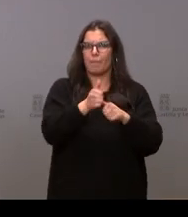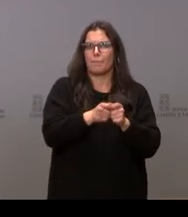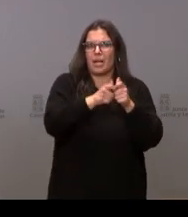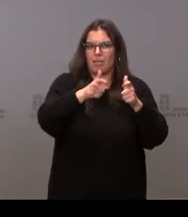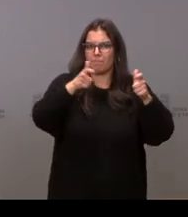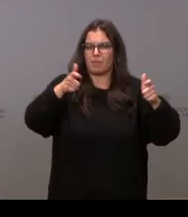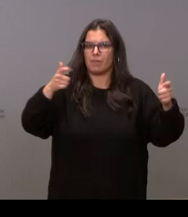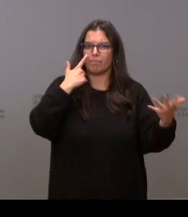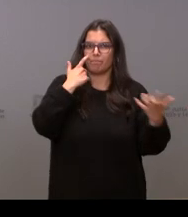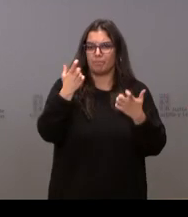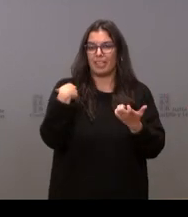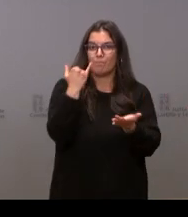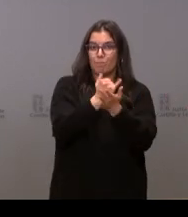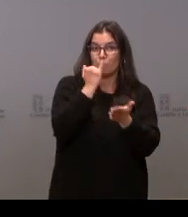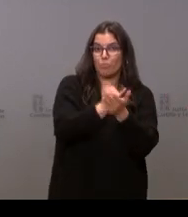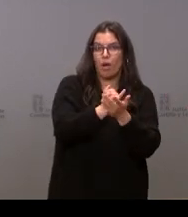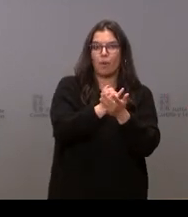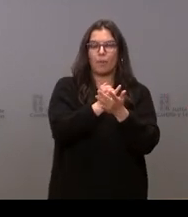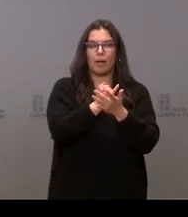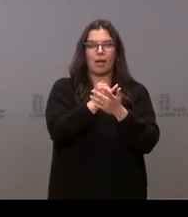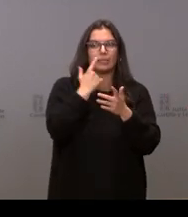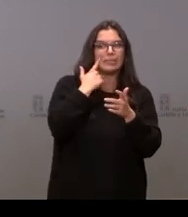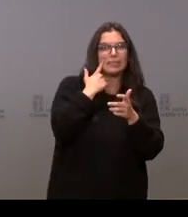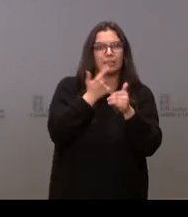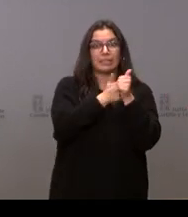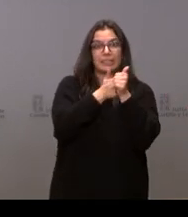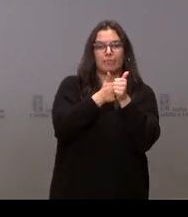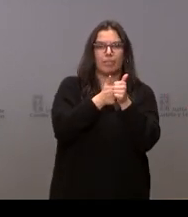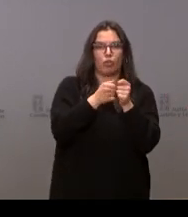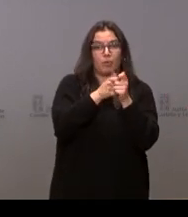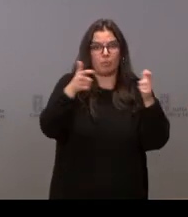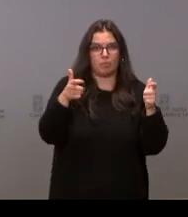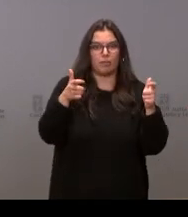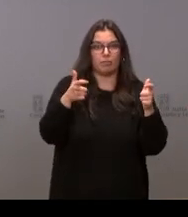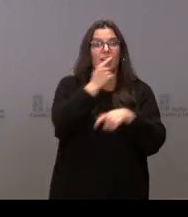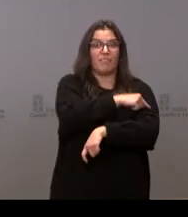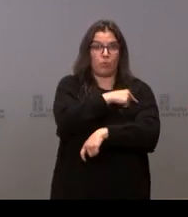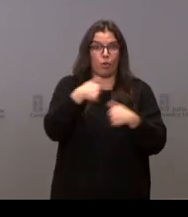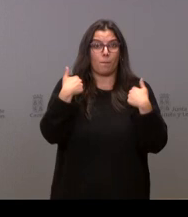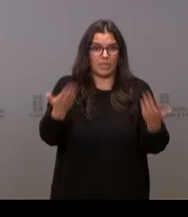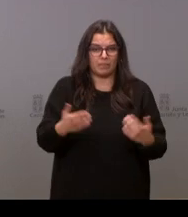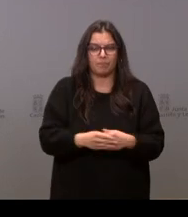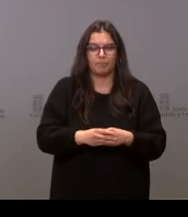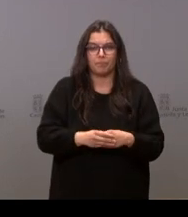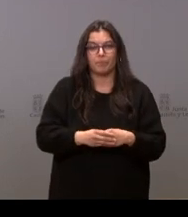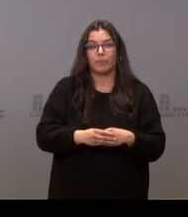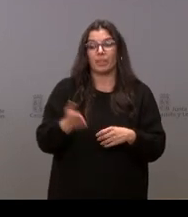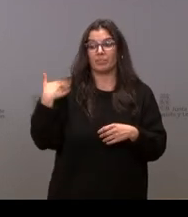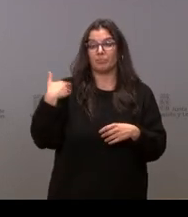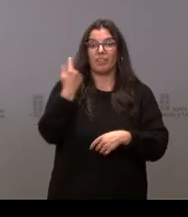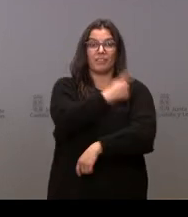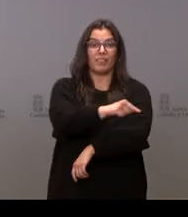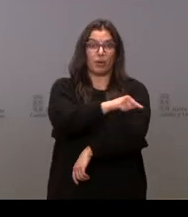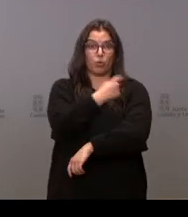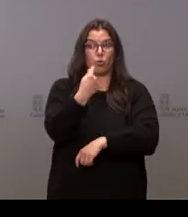muchos más cribados asistenciales, mucho más rastreo y va a haber mucha más vacunación. Desde que la vacunación está